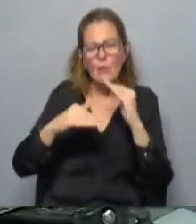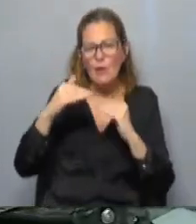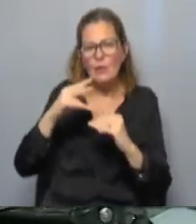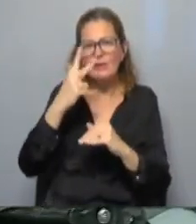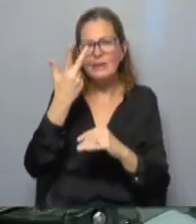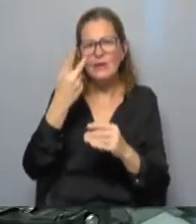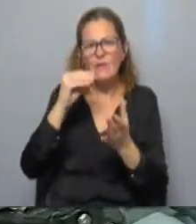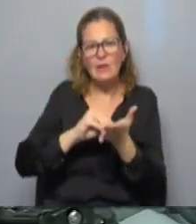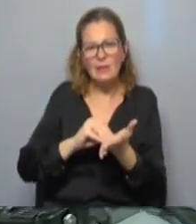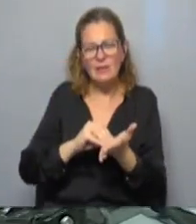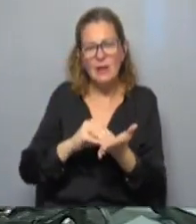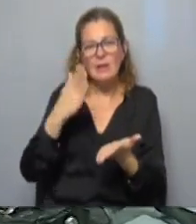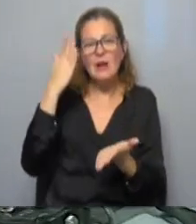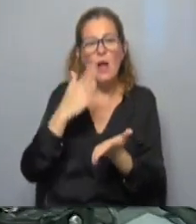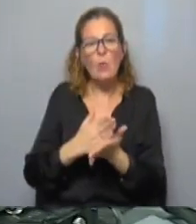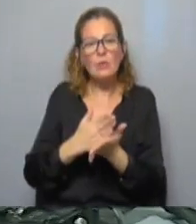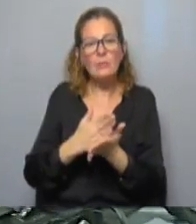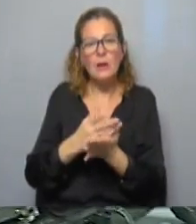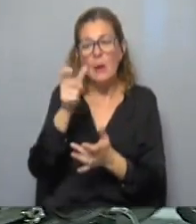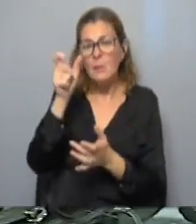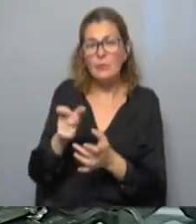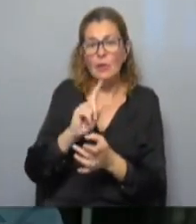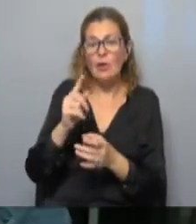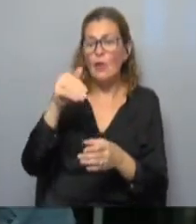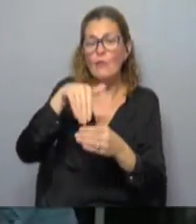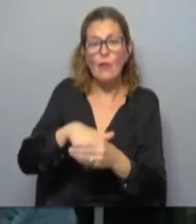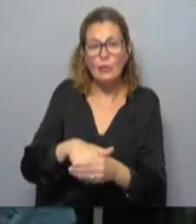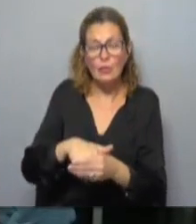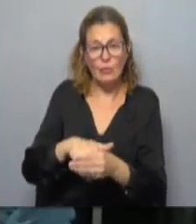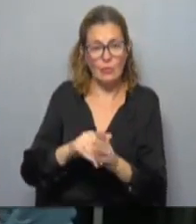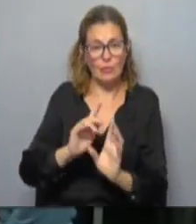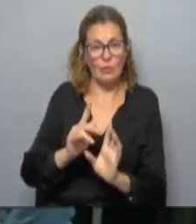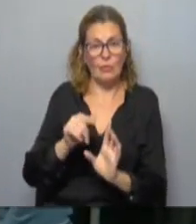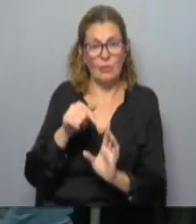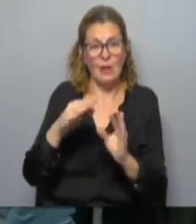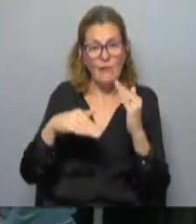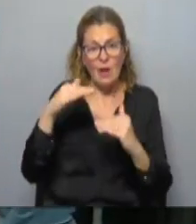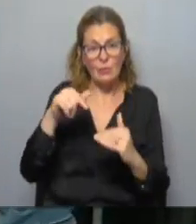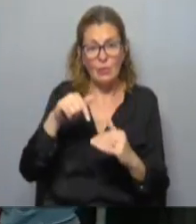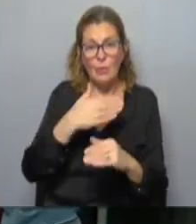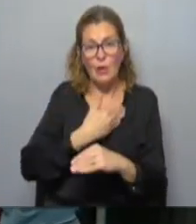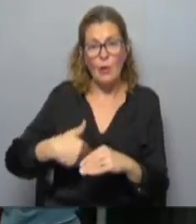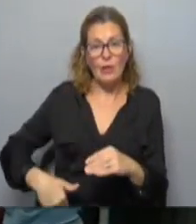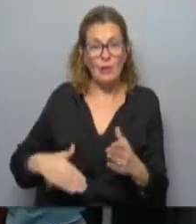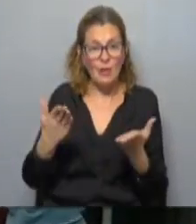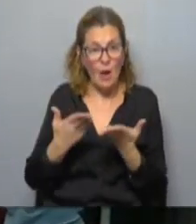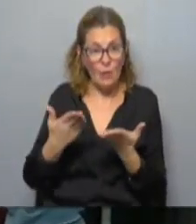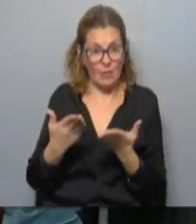oportunidades. Y en la última oportunidad la gente no nos dio los votos. Lo que se está evaluando hoy es el gobierno actual.